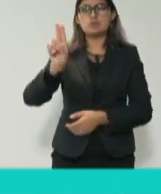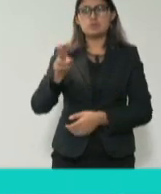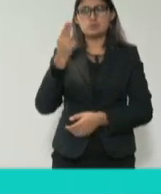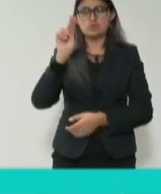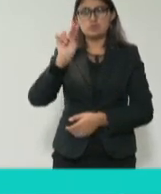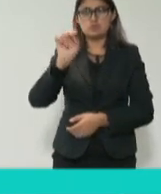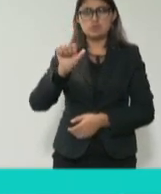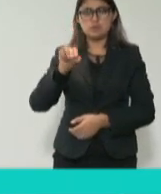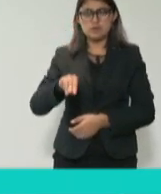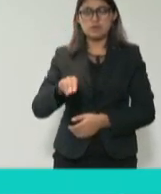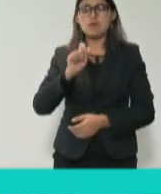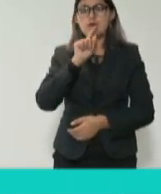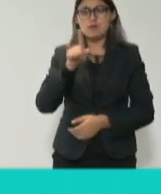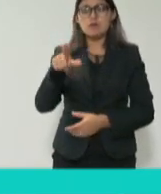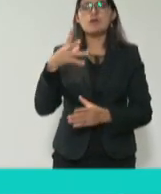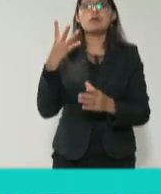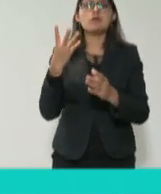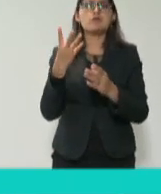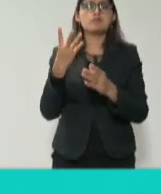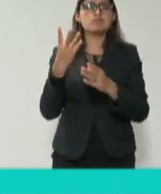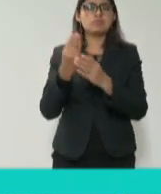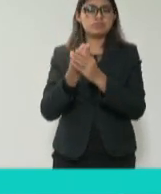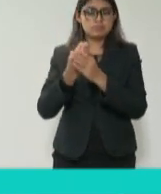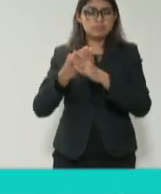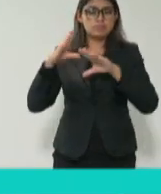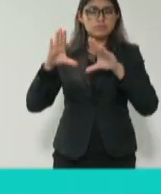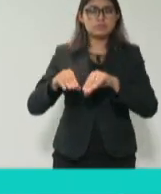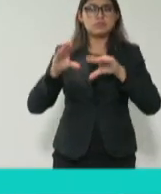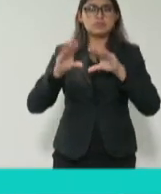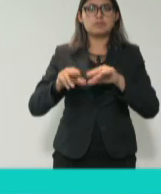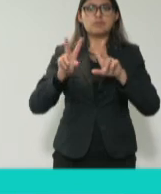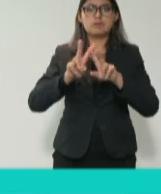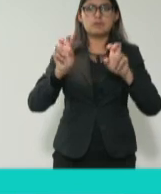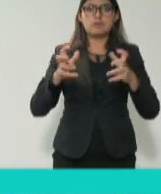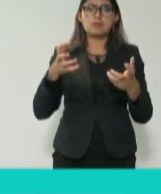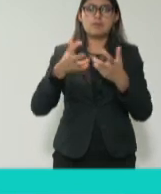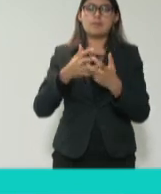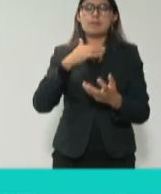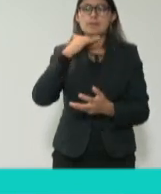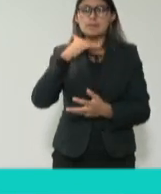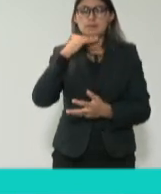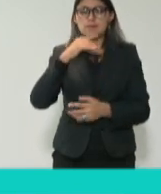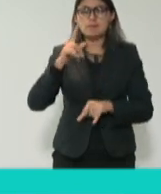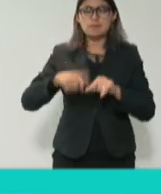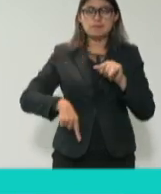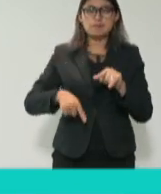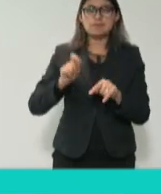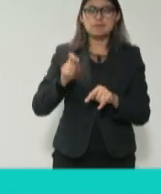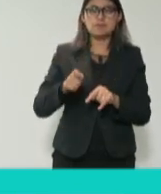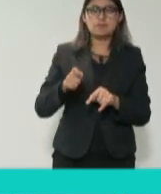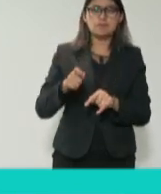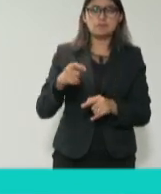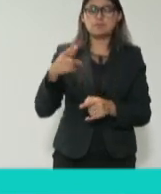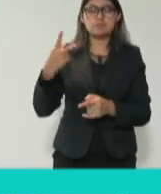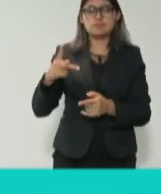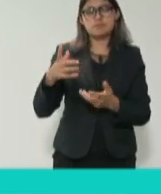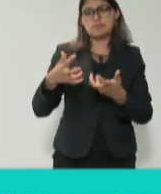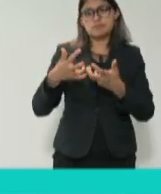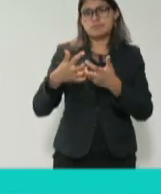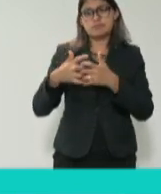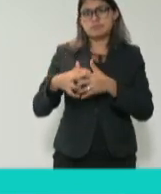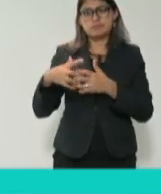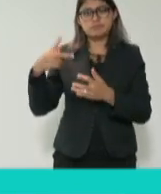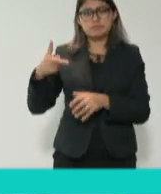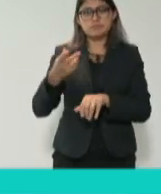ha impartido clases en el diplomado anticorrupción de la International Chamber of Commerce sobre la